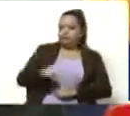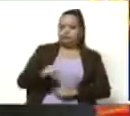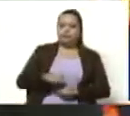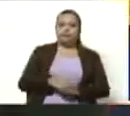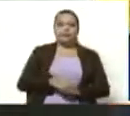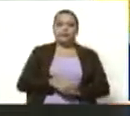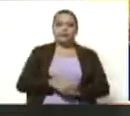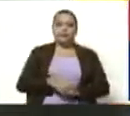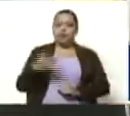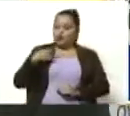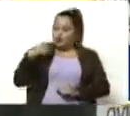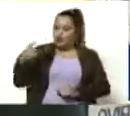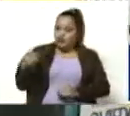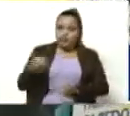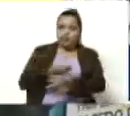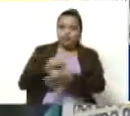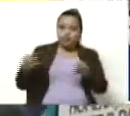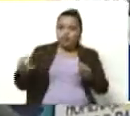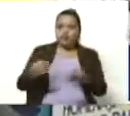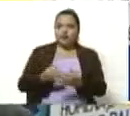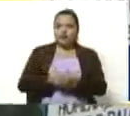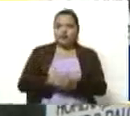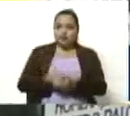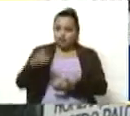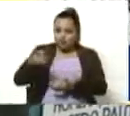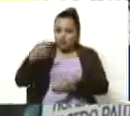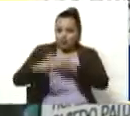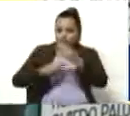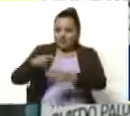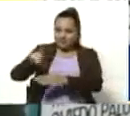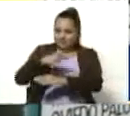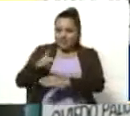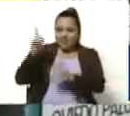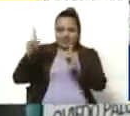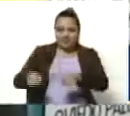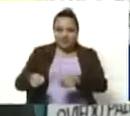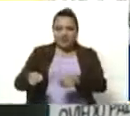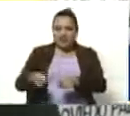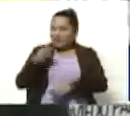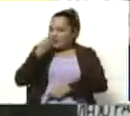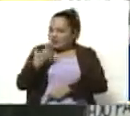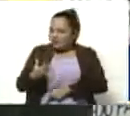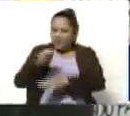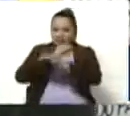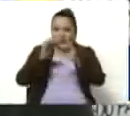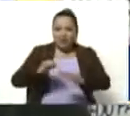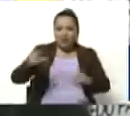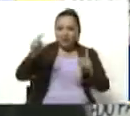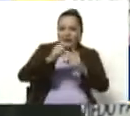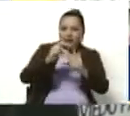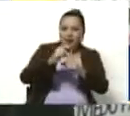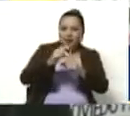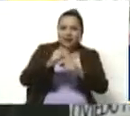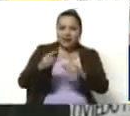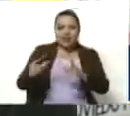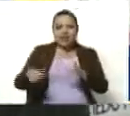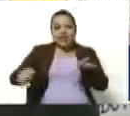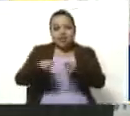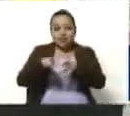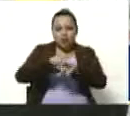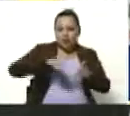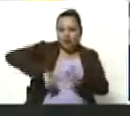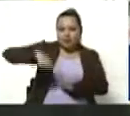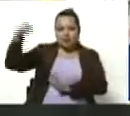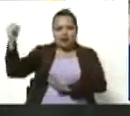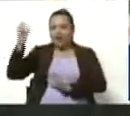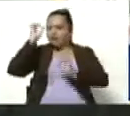Lo has dicho muy bien. Como que eres poeta también. Que has hecho una hermosa metáfora. La palabra es una espada. Una